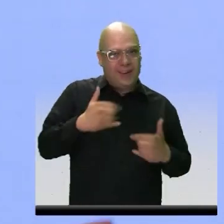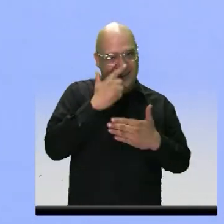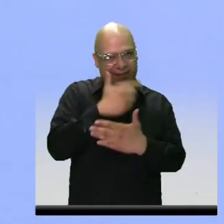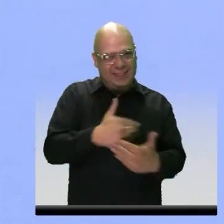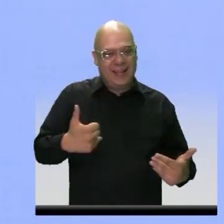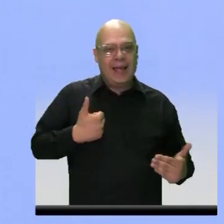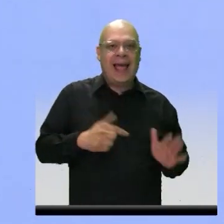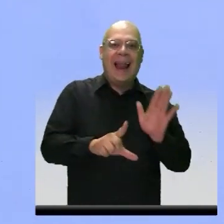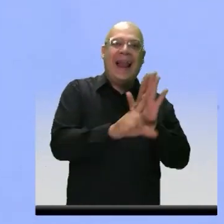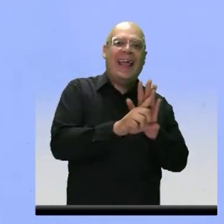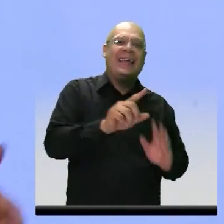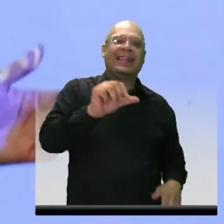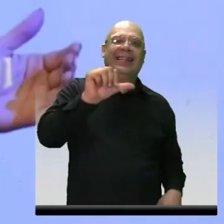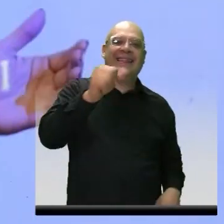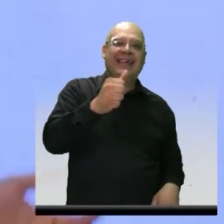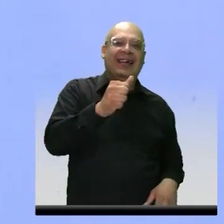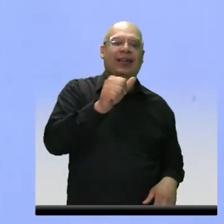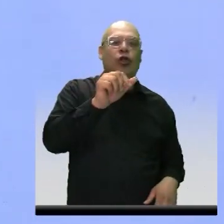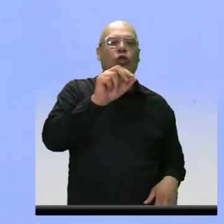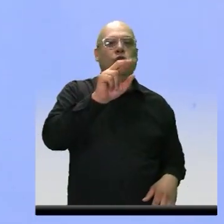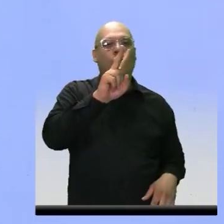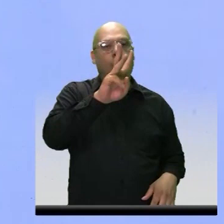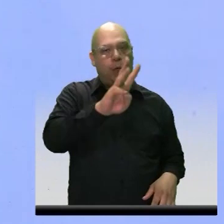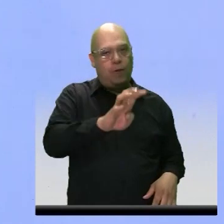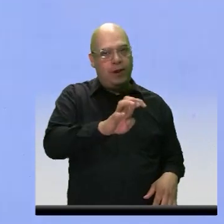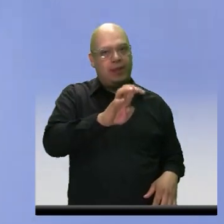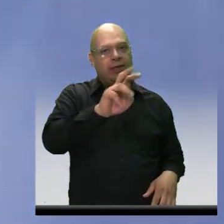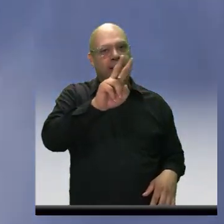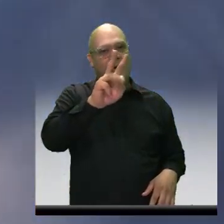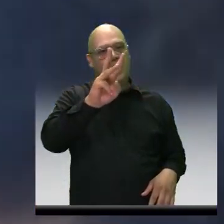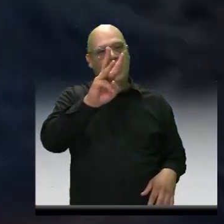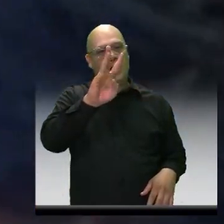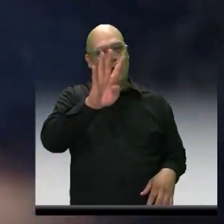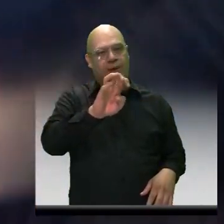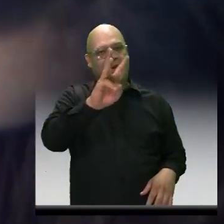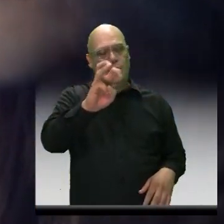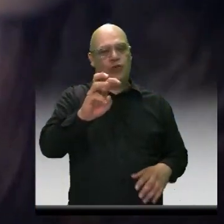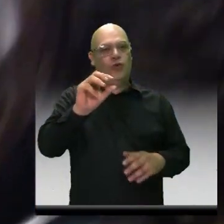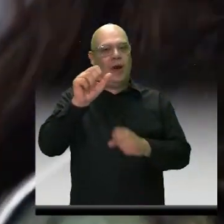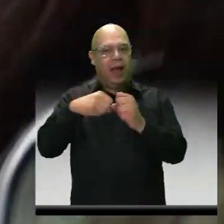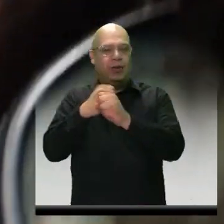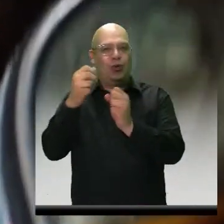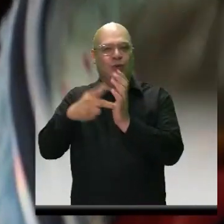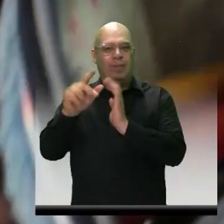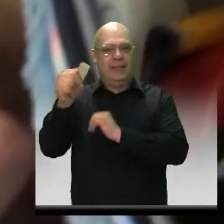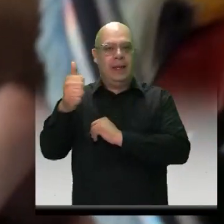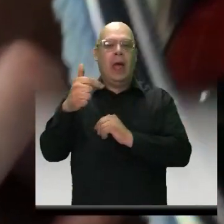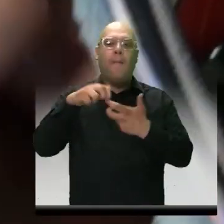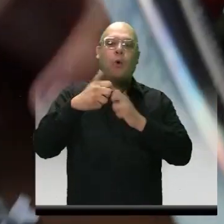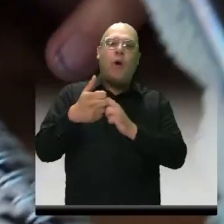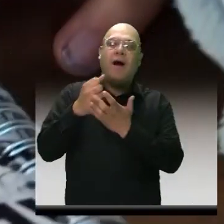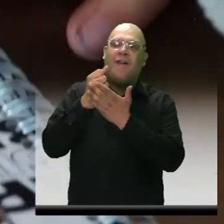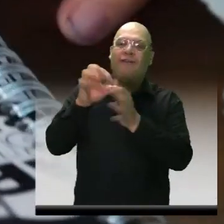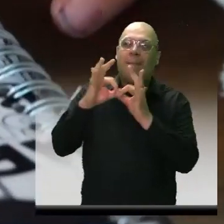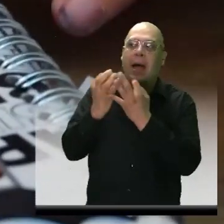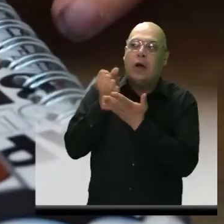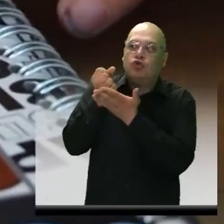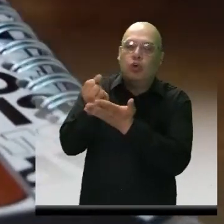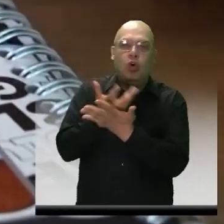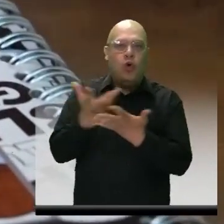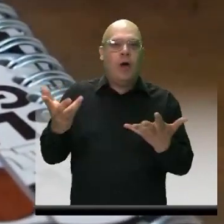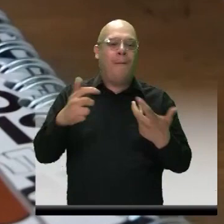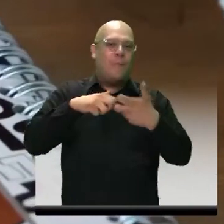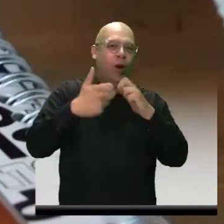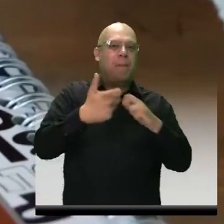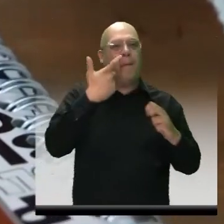1098 del 2006, ¿cierto? También para asesorarlos a ustedes, ya sean problemas familiares, que yo sé que a veces se presentan problemas con sus